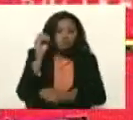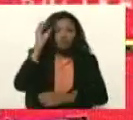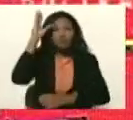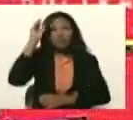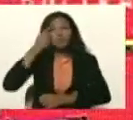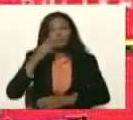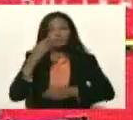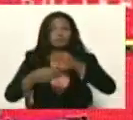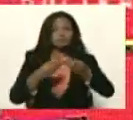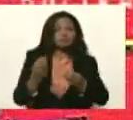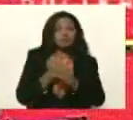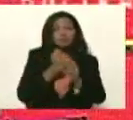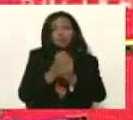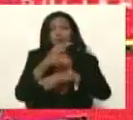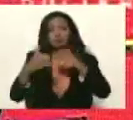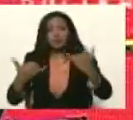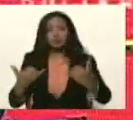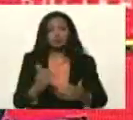de gestión